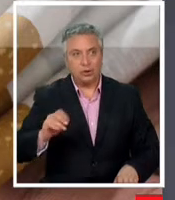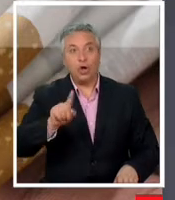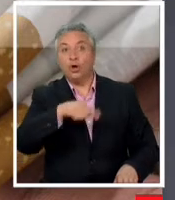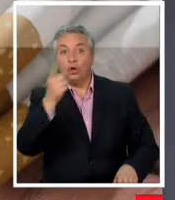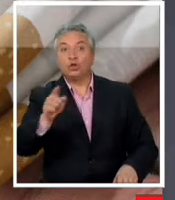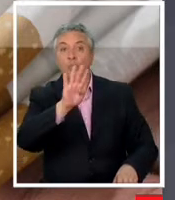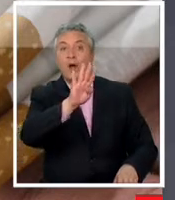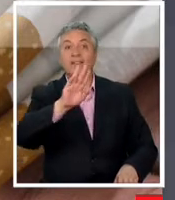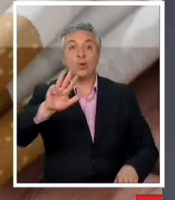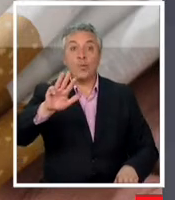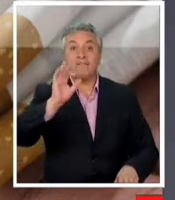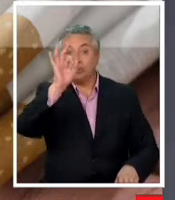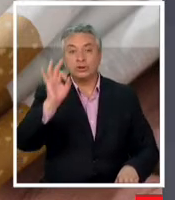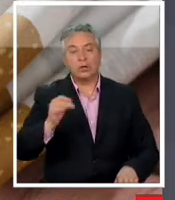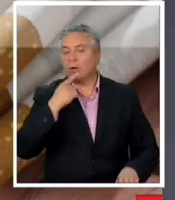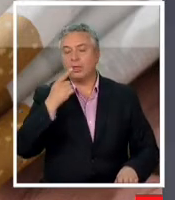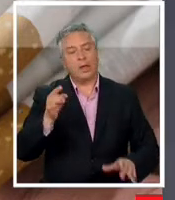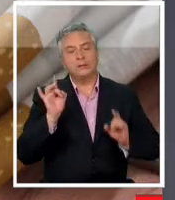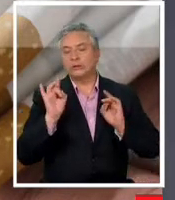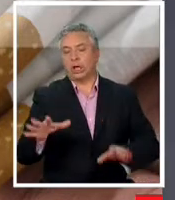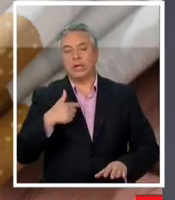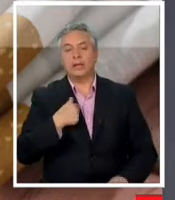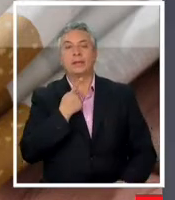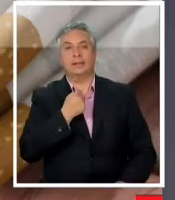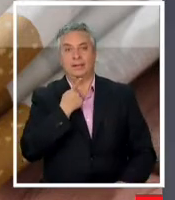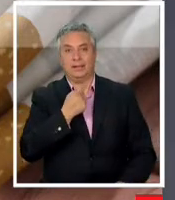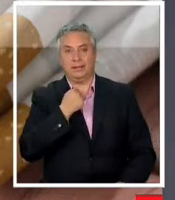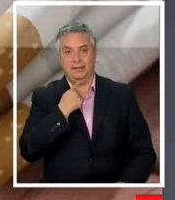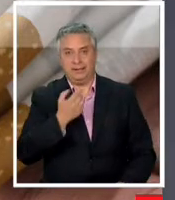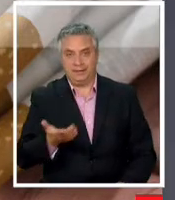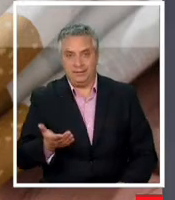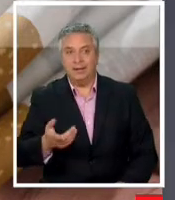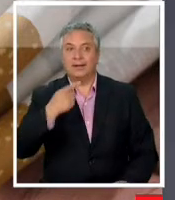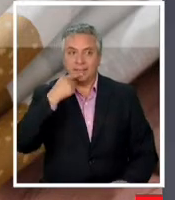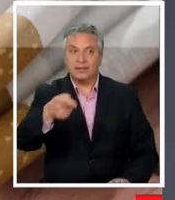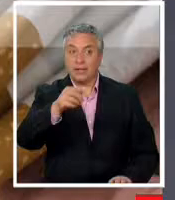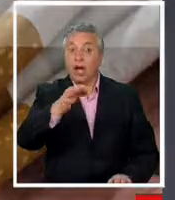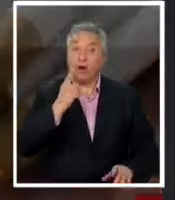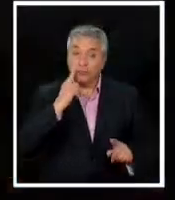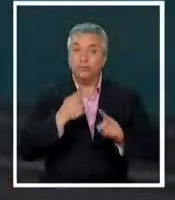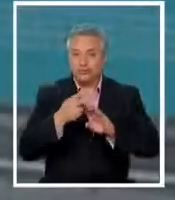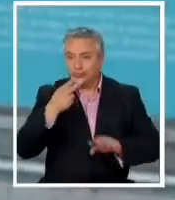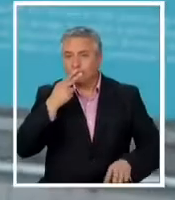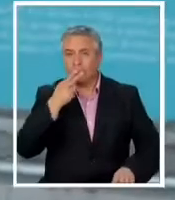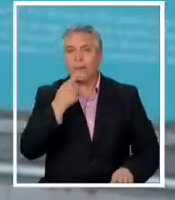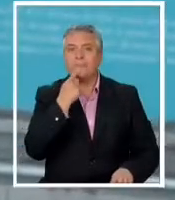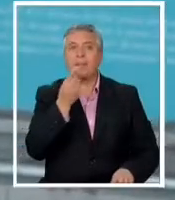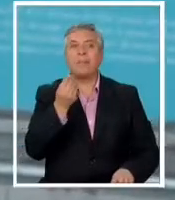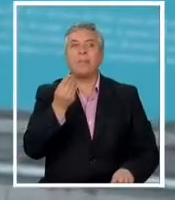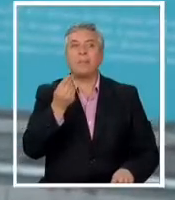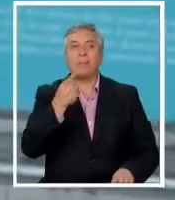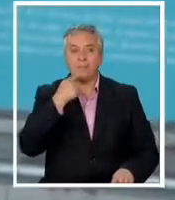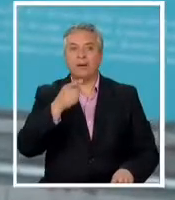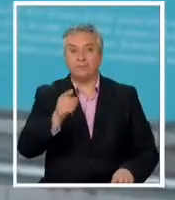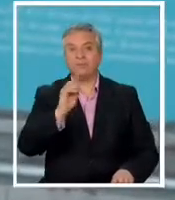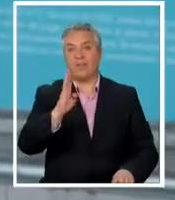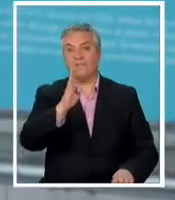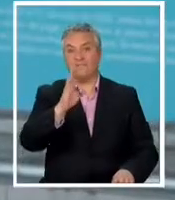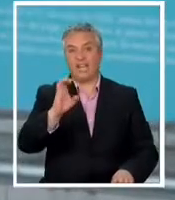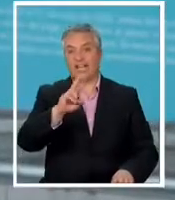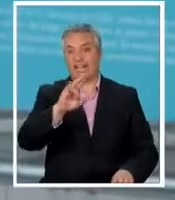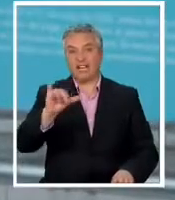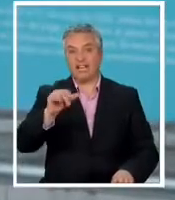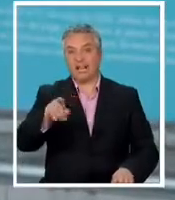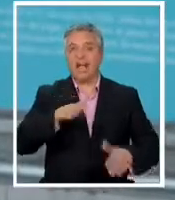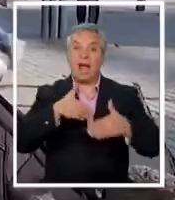tener una dependencia o adicción además muchas de ellas prefieren los cigarros con sabor el berry sí a veces